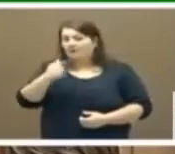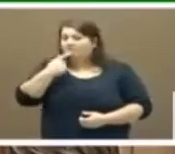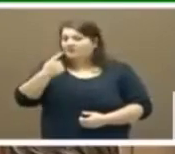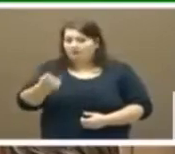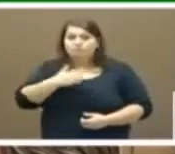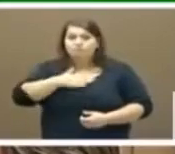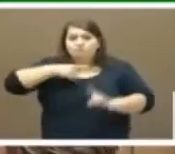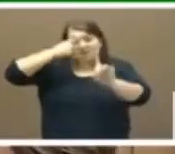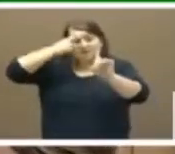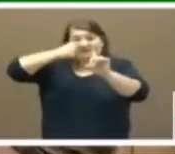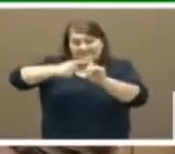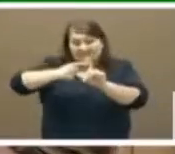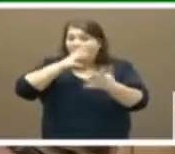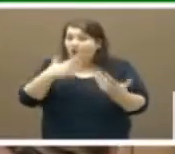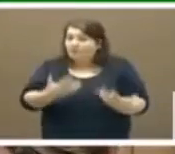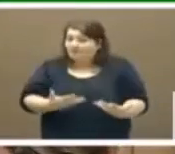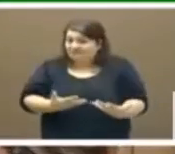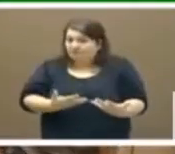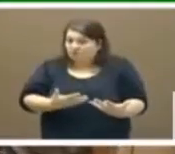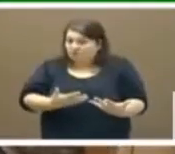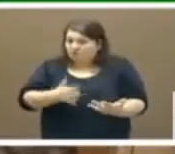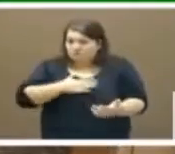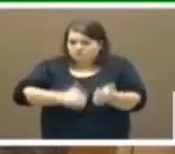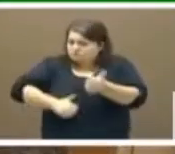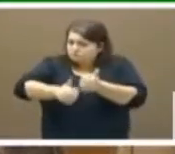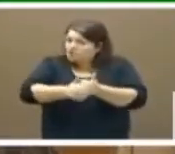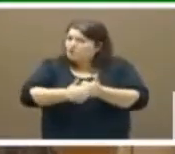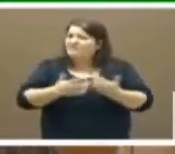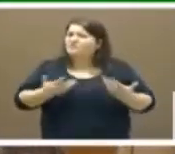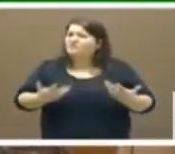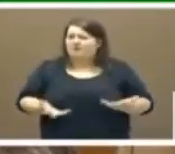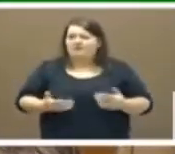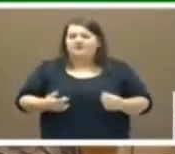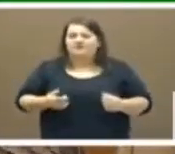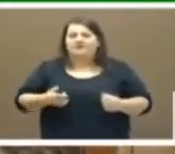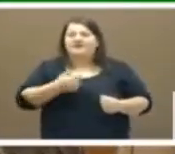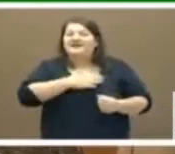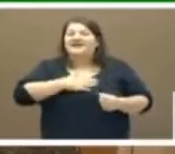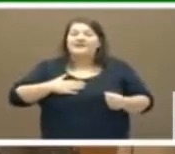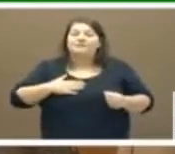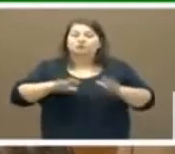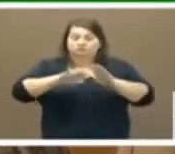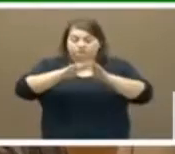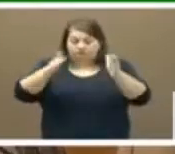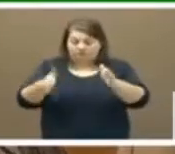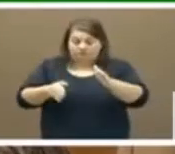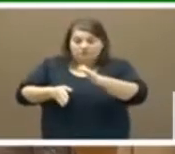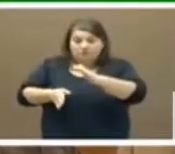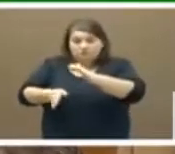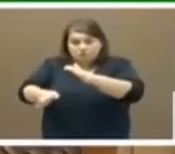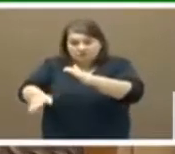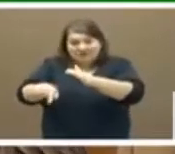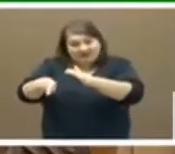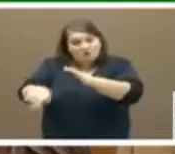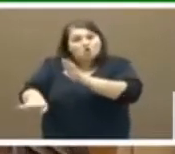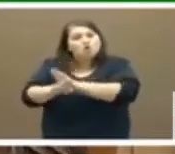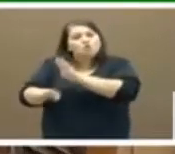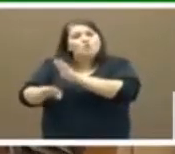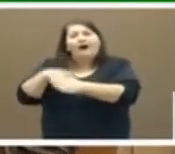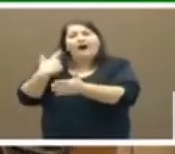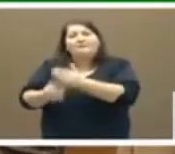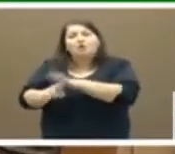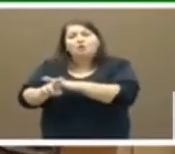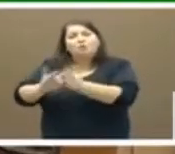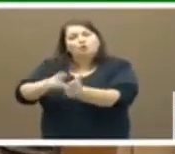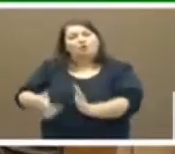Nuestro objetivo todavía hoy, el objetivo prioritario, sigue siendo la continuidad de la explotación subterránea de agua blanca hasta el agotamiento del recurso.